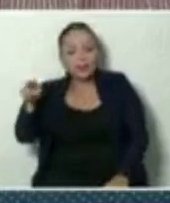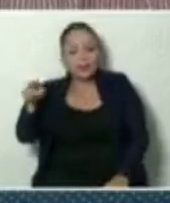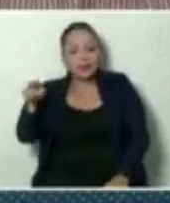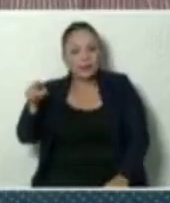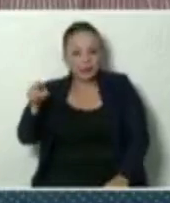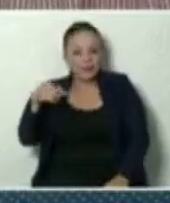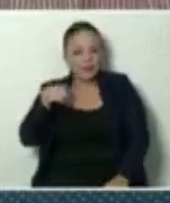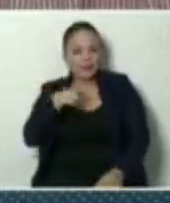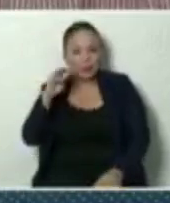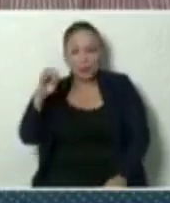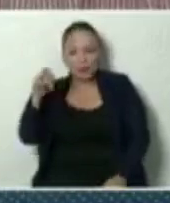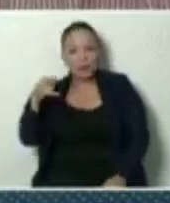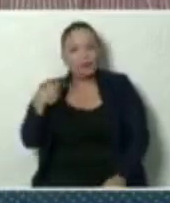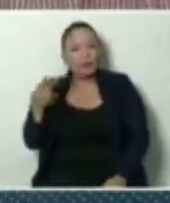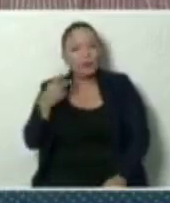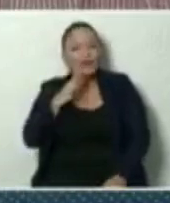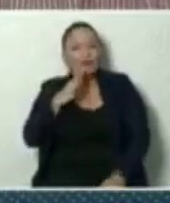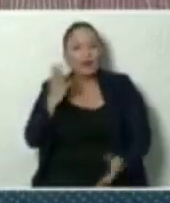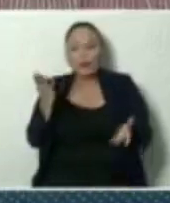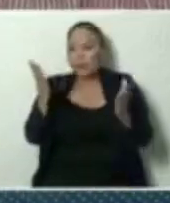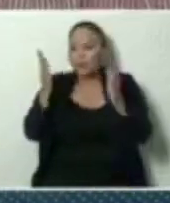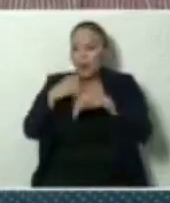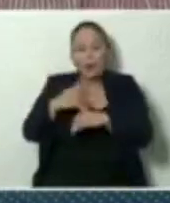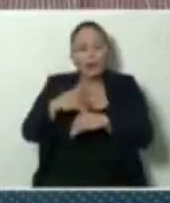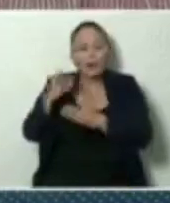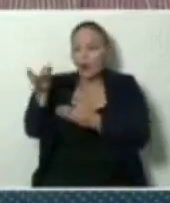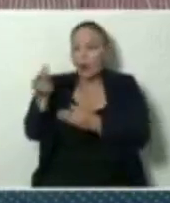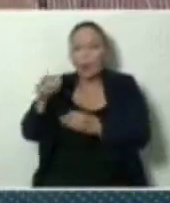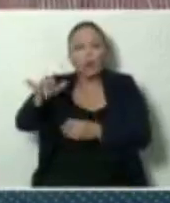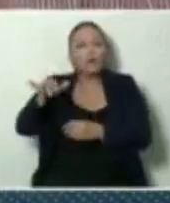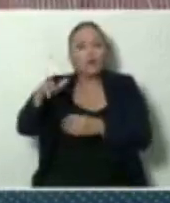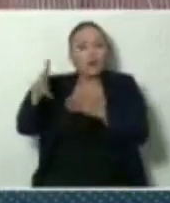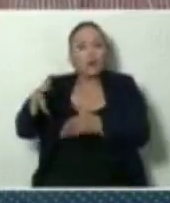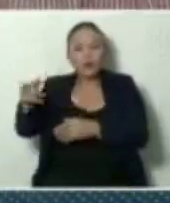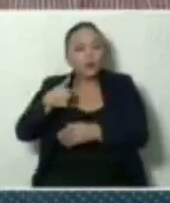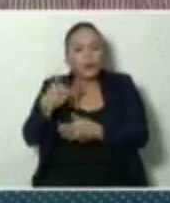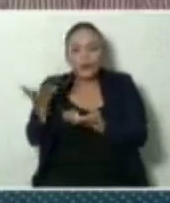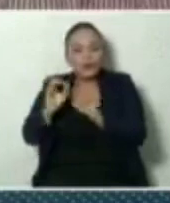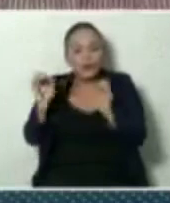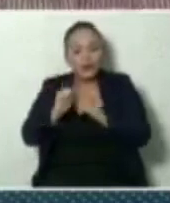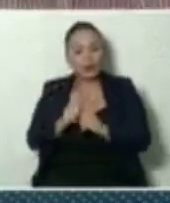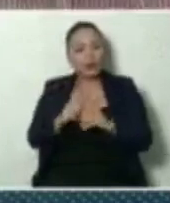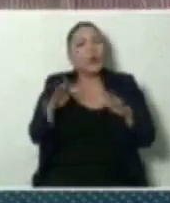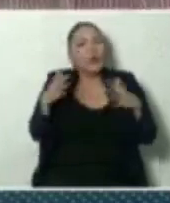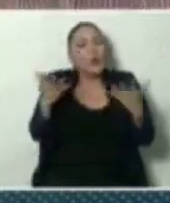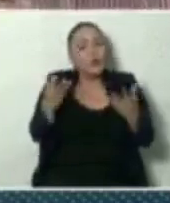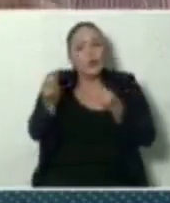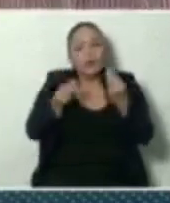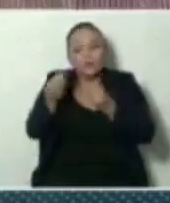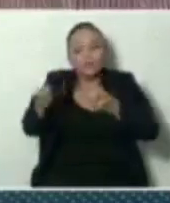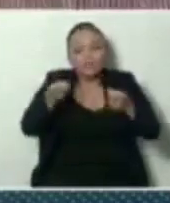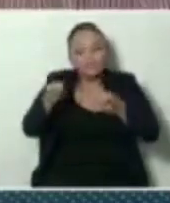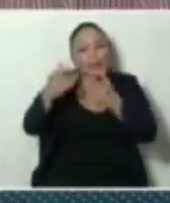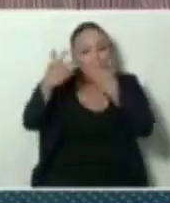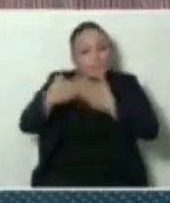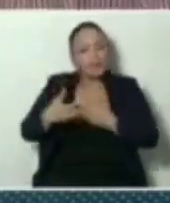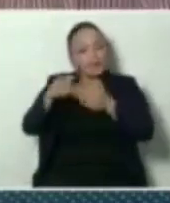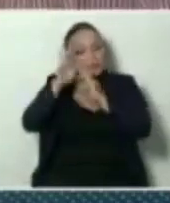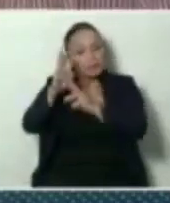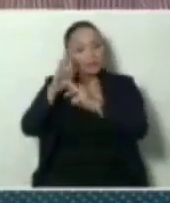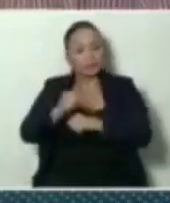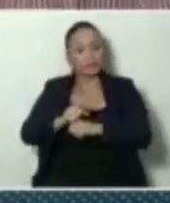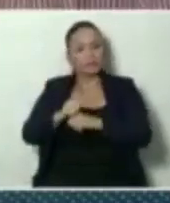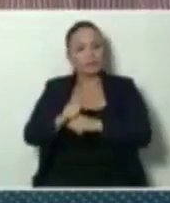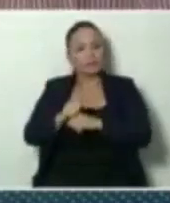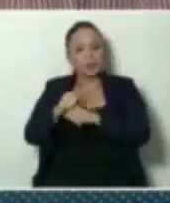¿Cuándo se va a dar una auditoría ya definitiva para que esta empresa trabaje bajo el marco de la seguridad jurídica, pero el respeto a los derechos